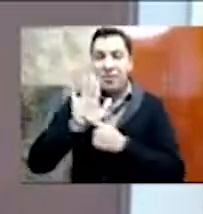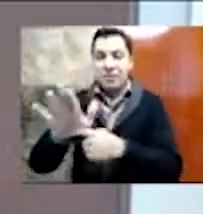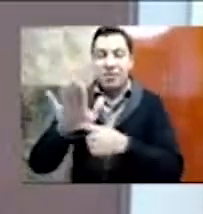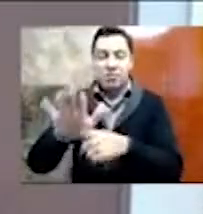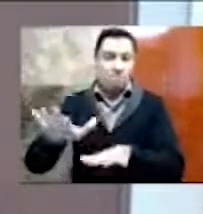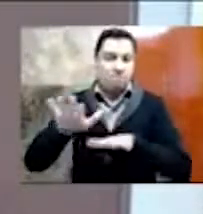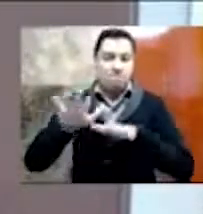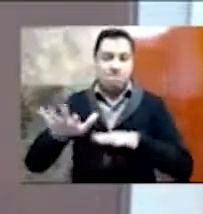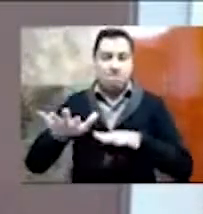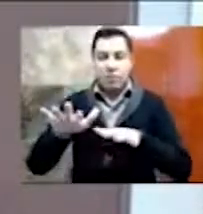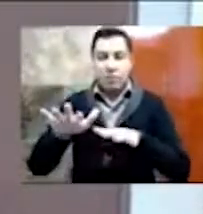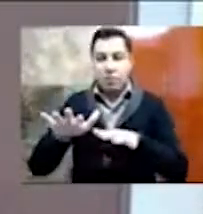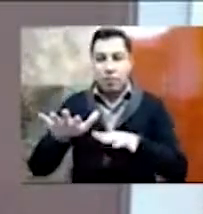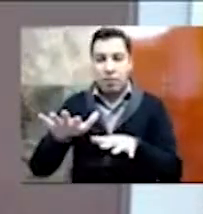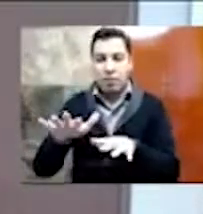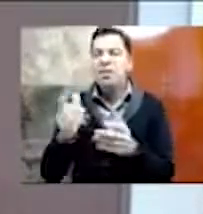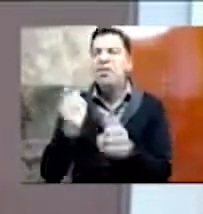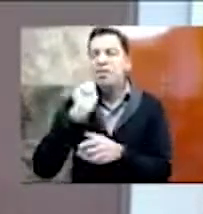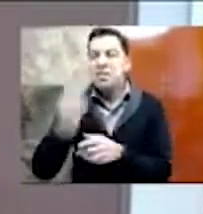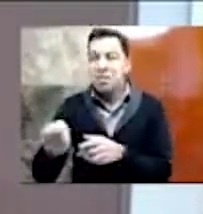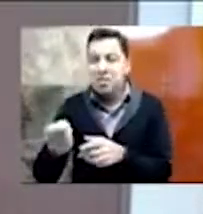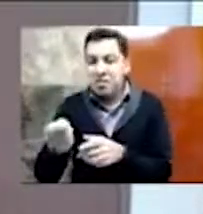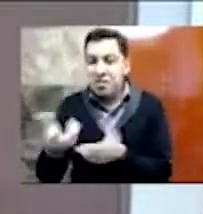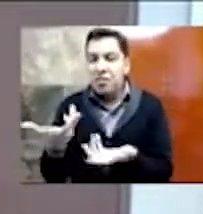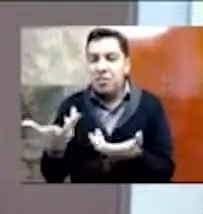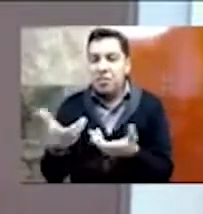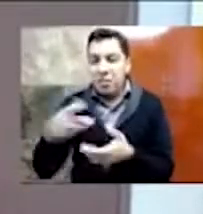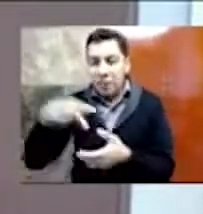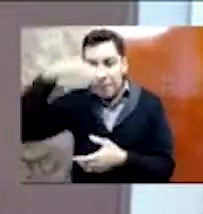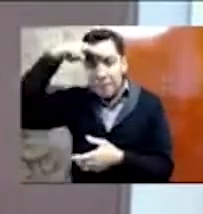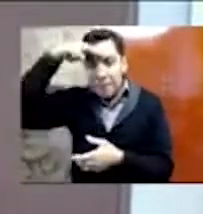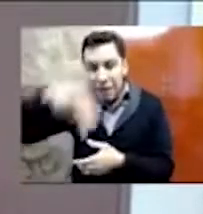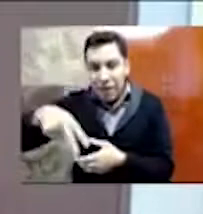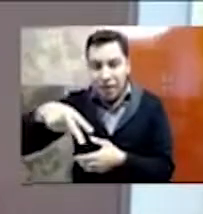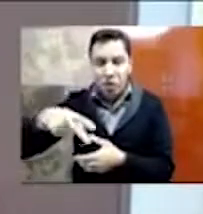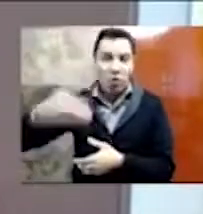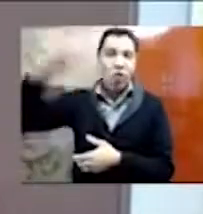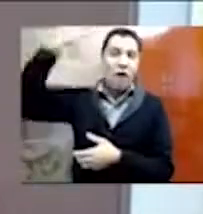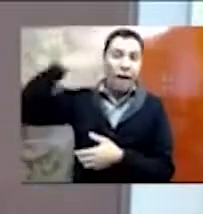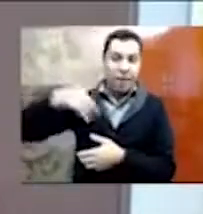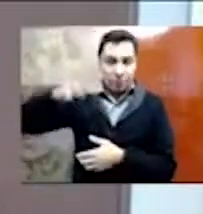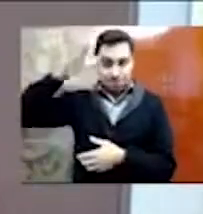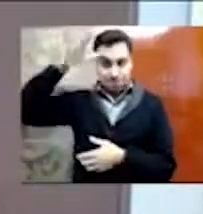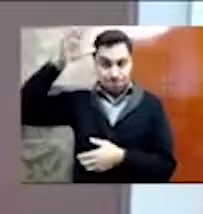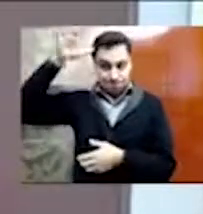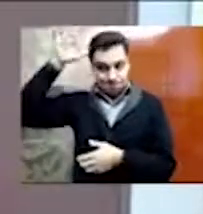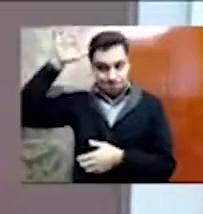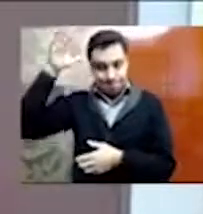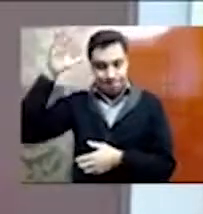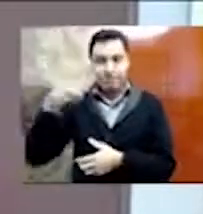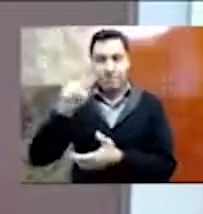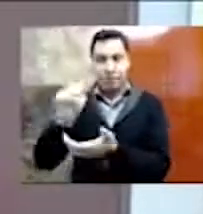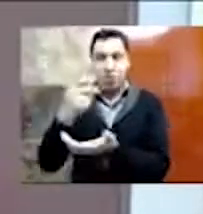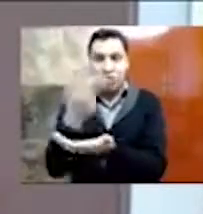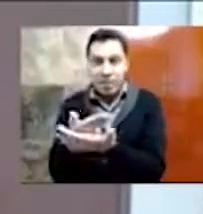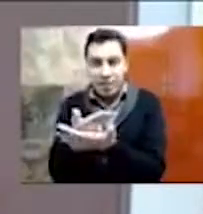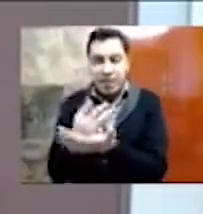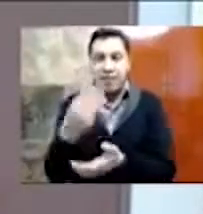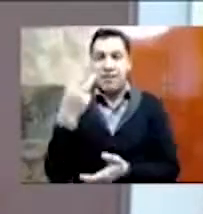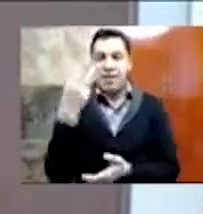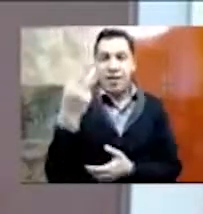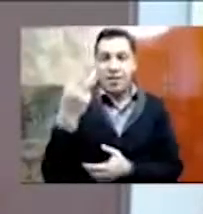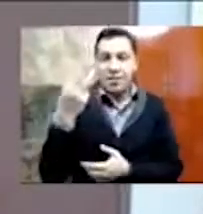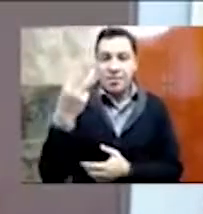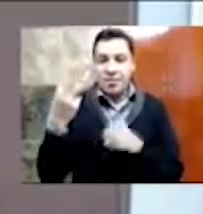una interpretación de lo que sería México Tenochtitlán en 3D. Entonces, pues estaremos